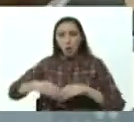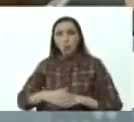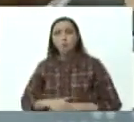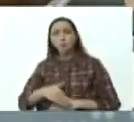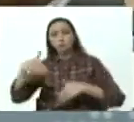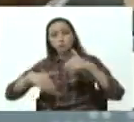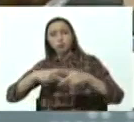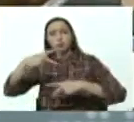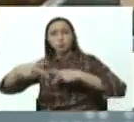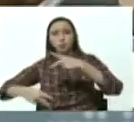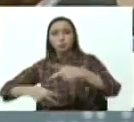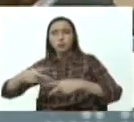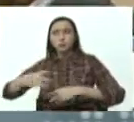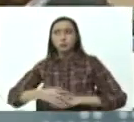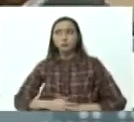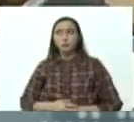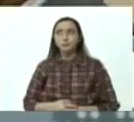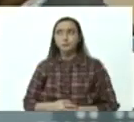proceso electoral.